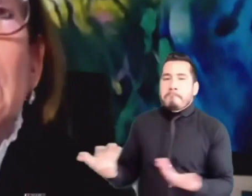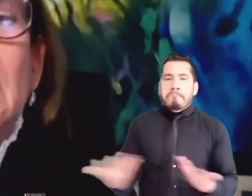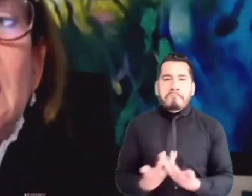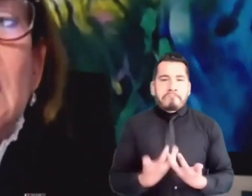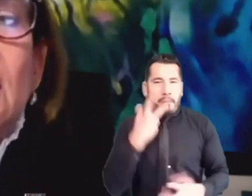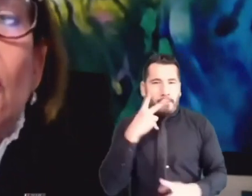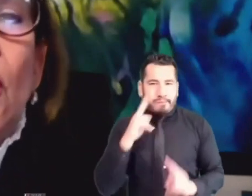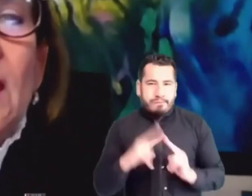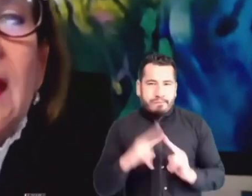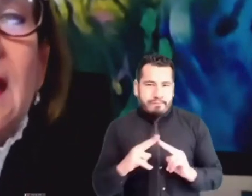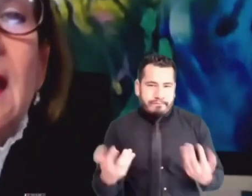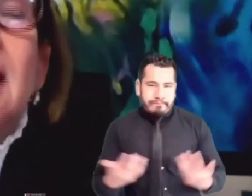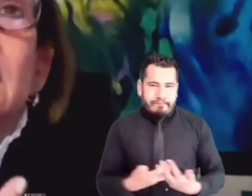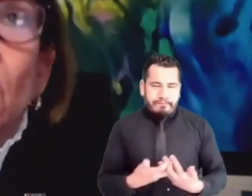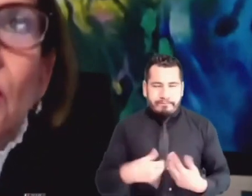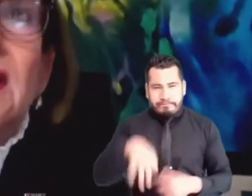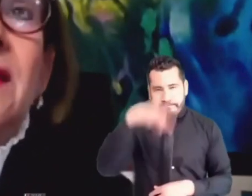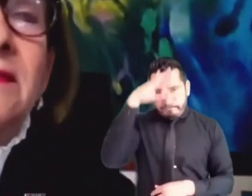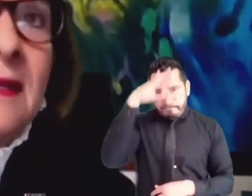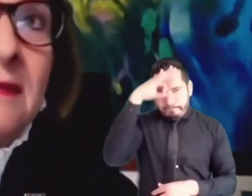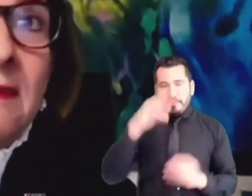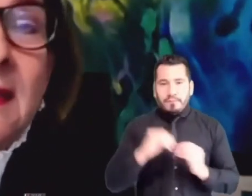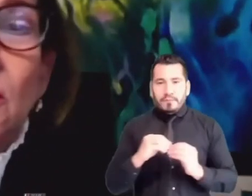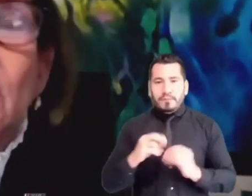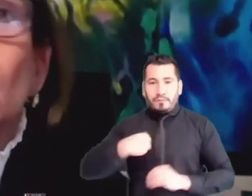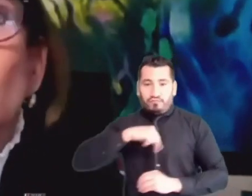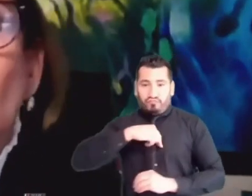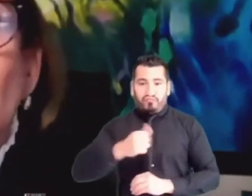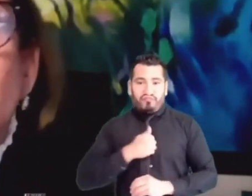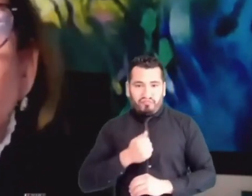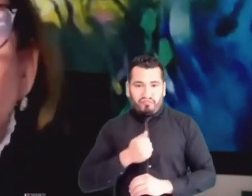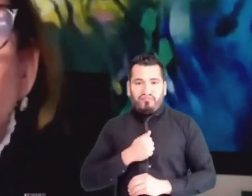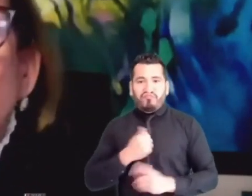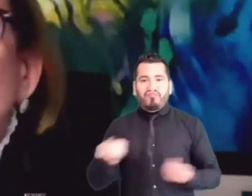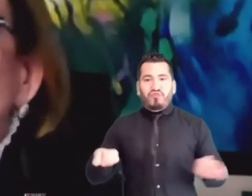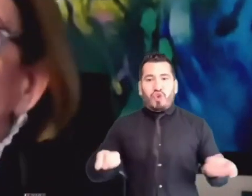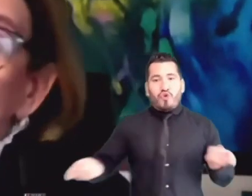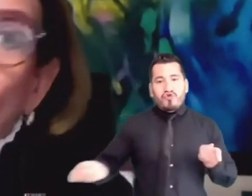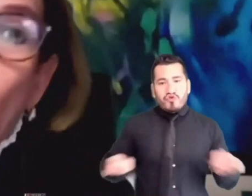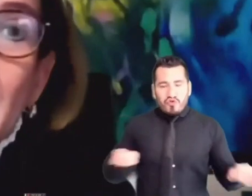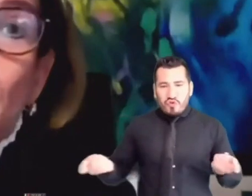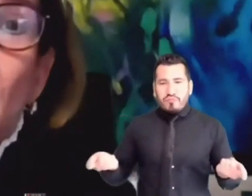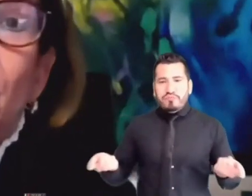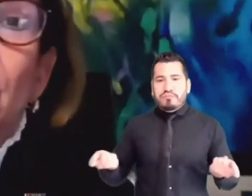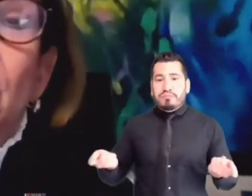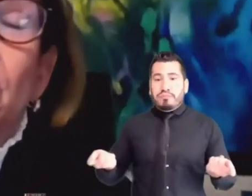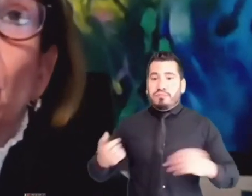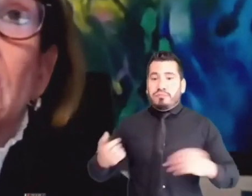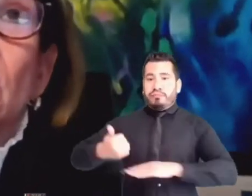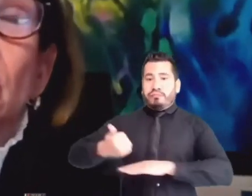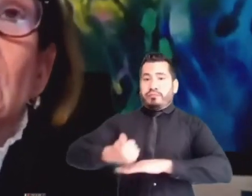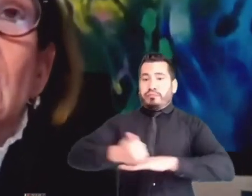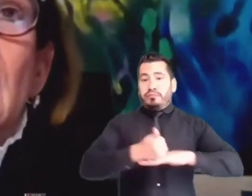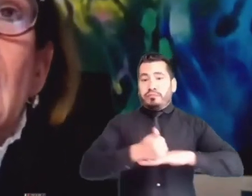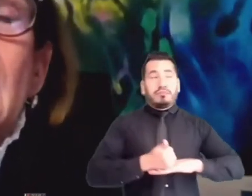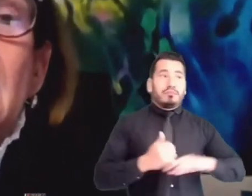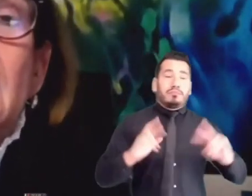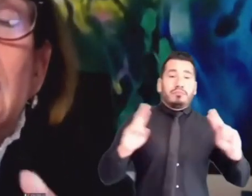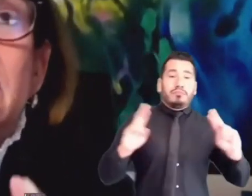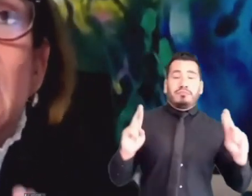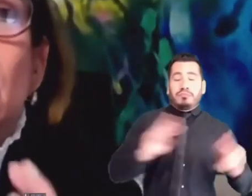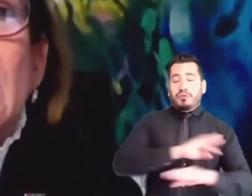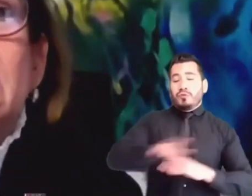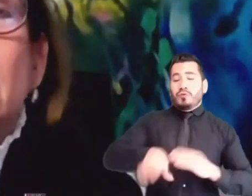grave y nos obliga a las autoridades, en este caso de control, pero ojalá todos los funcionarios públicos a